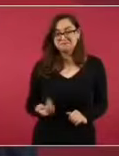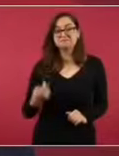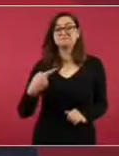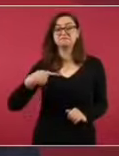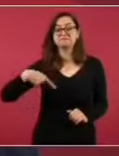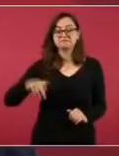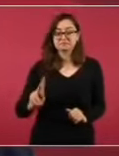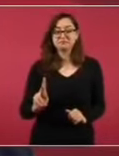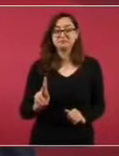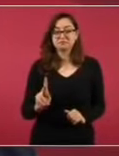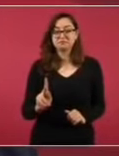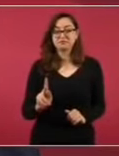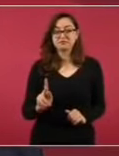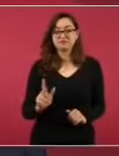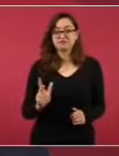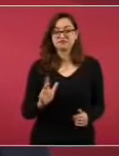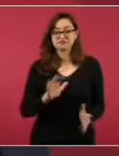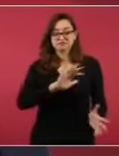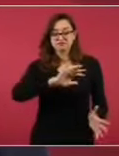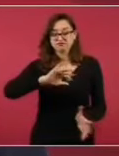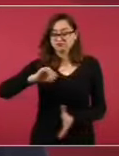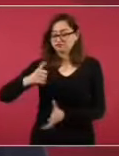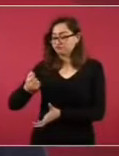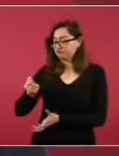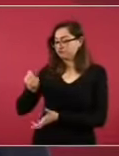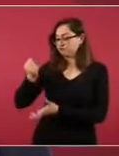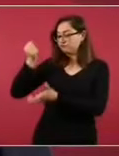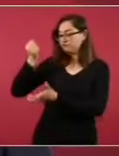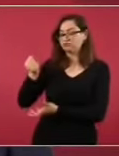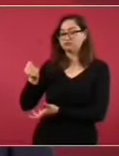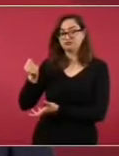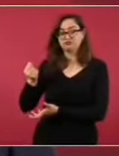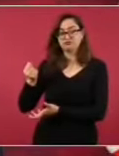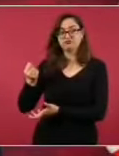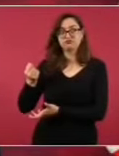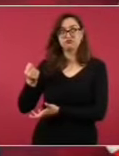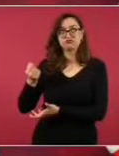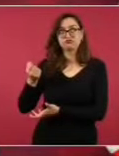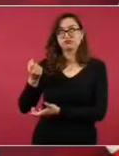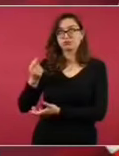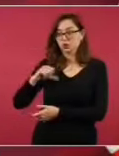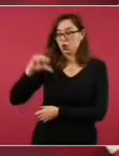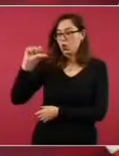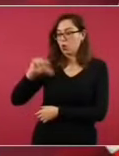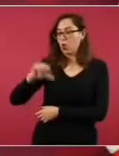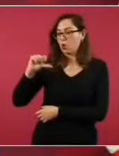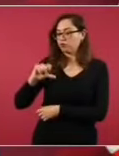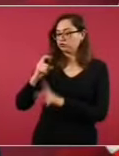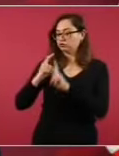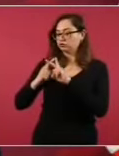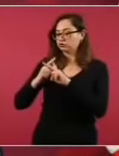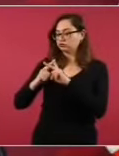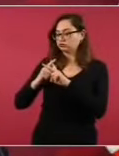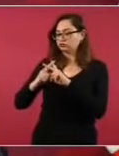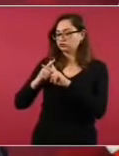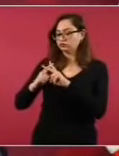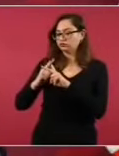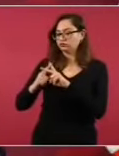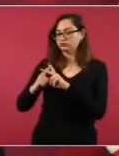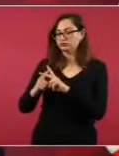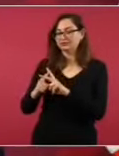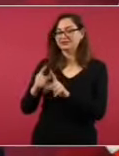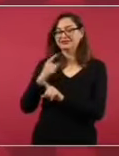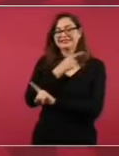en caja hoy medio